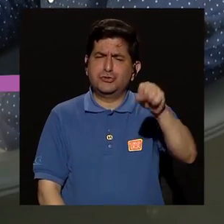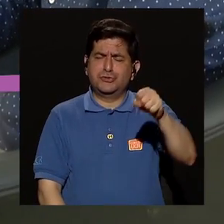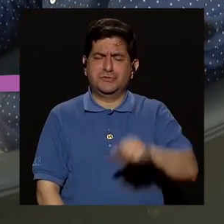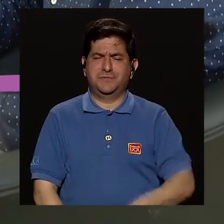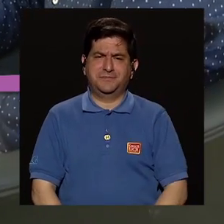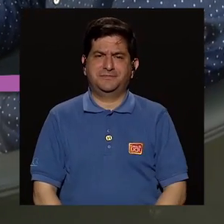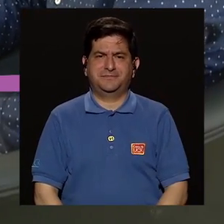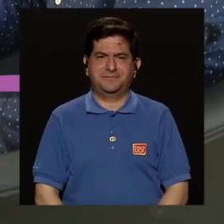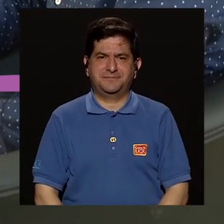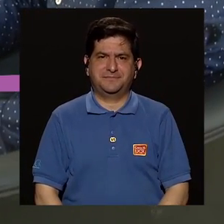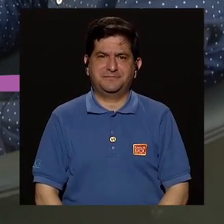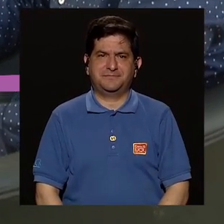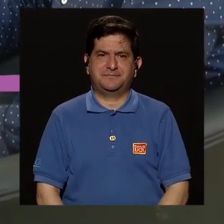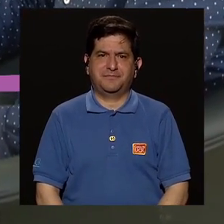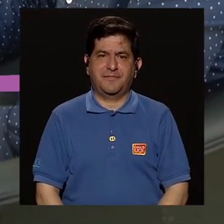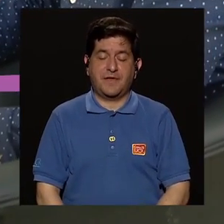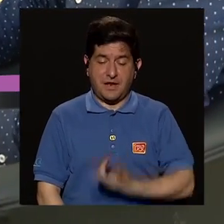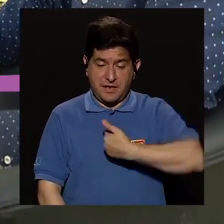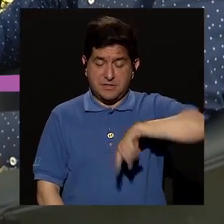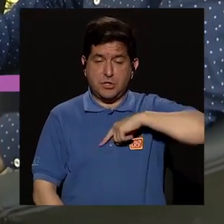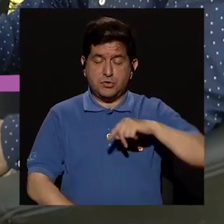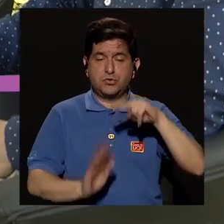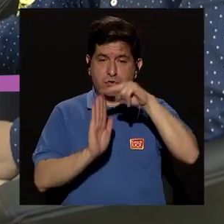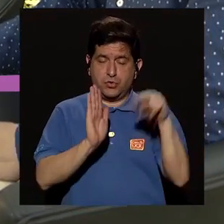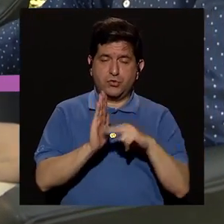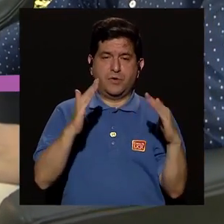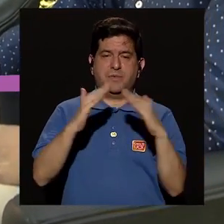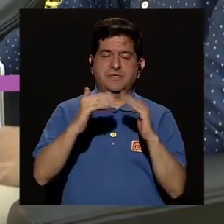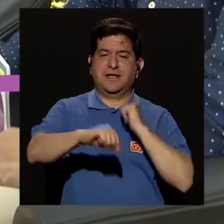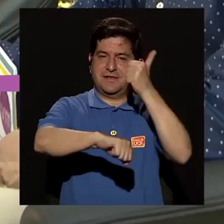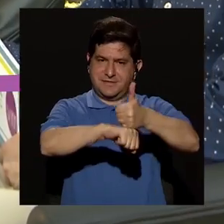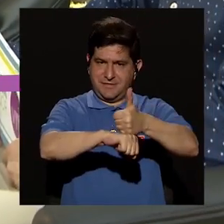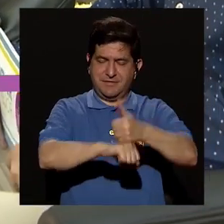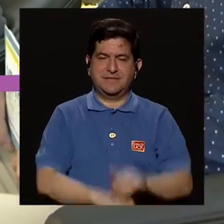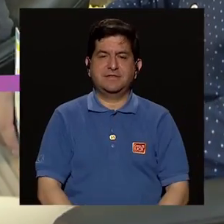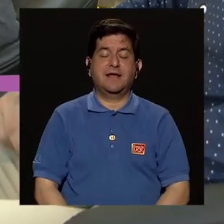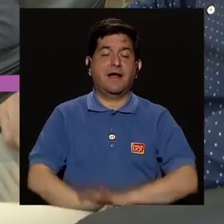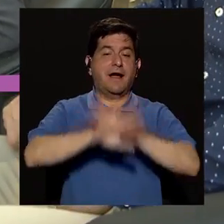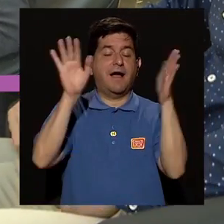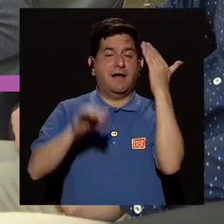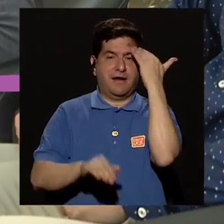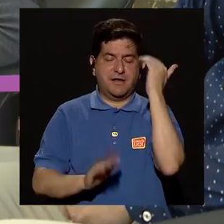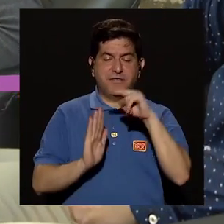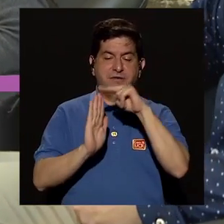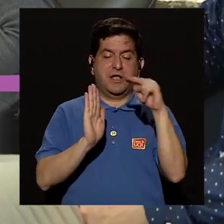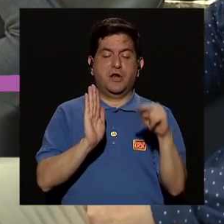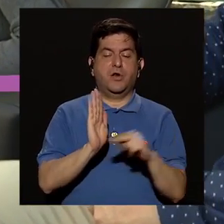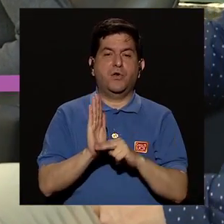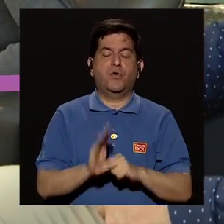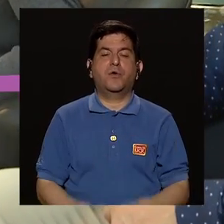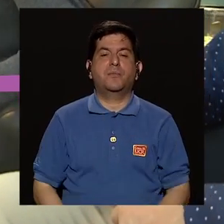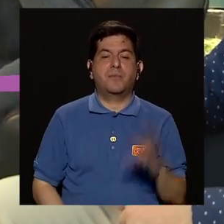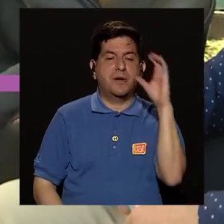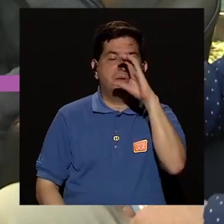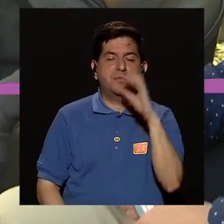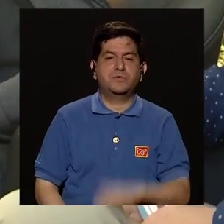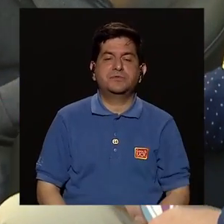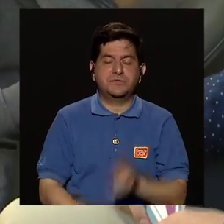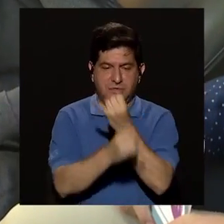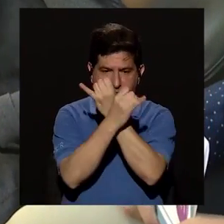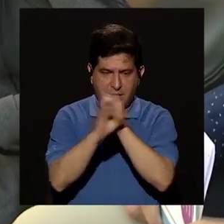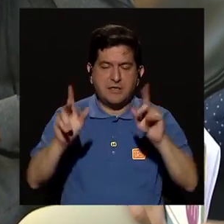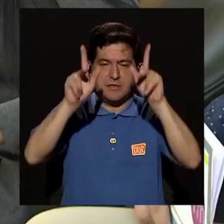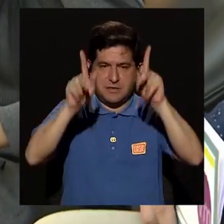Por ejemplo, si vamos a poner normas en el hogar, debemos tener claro que esa norma lo que busca es la autonomía